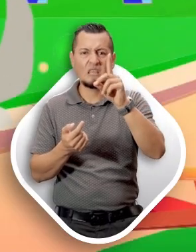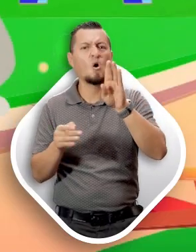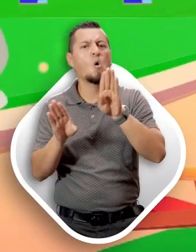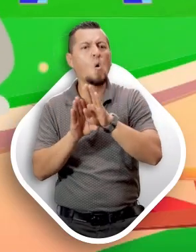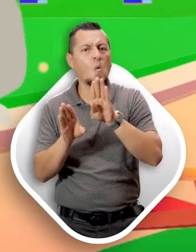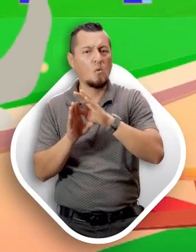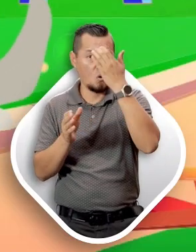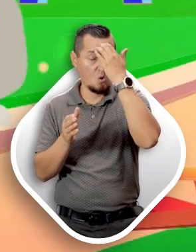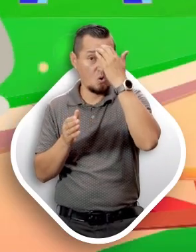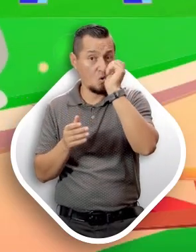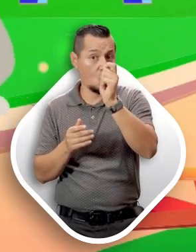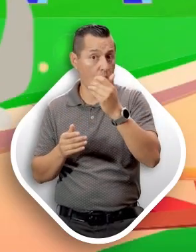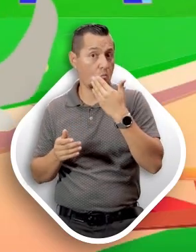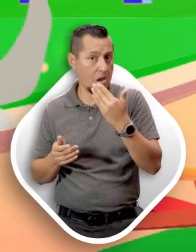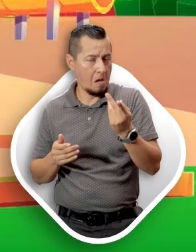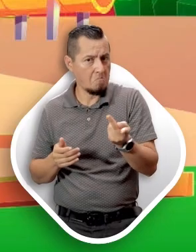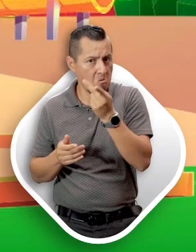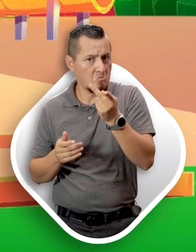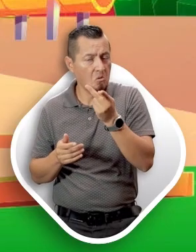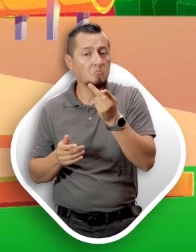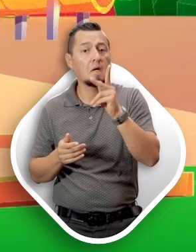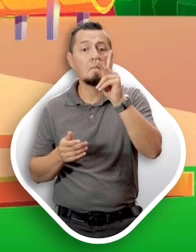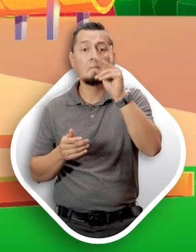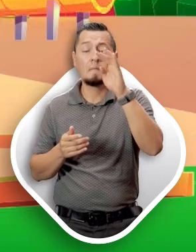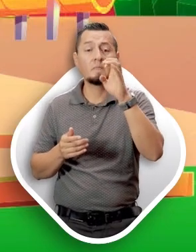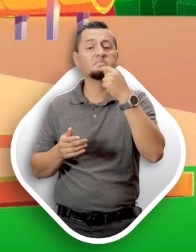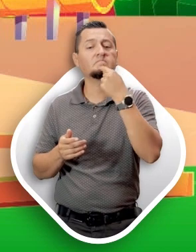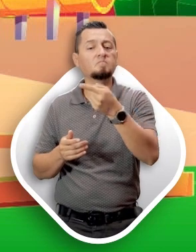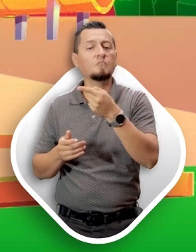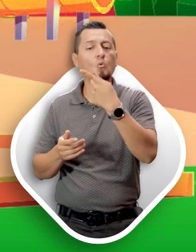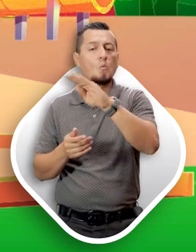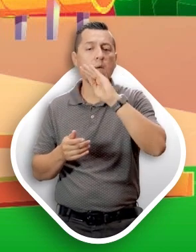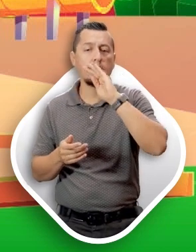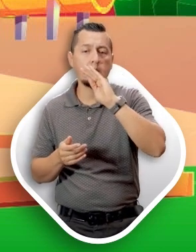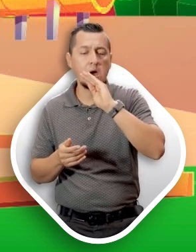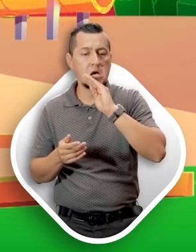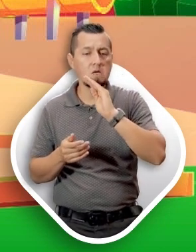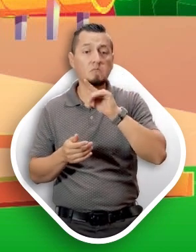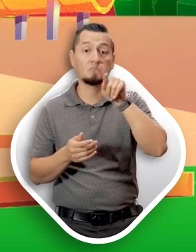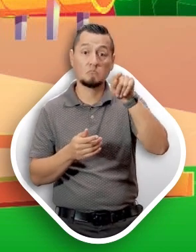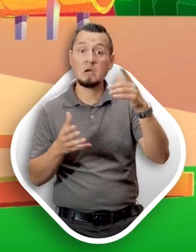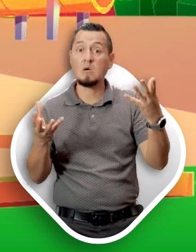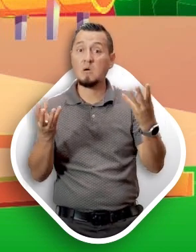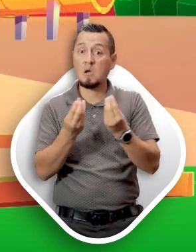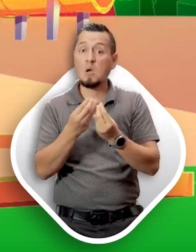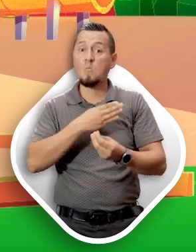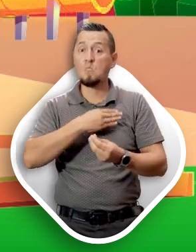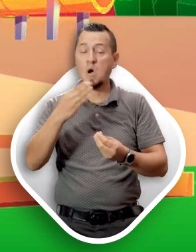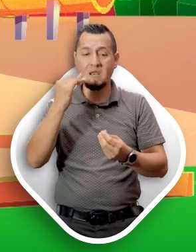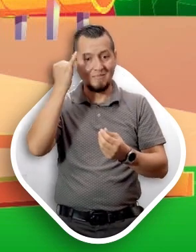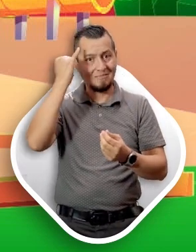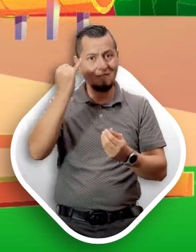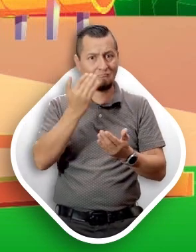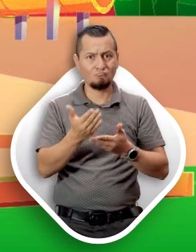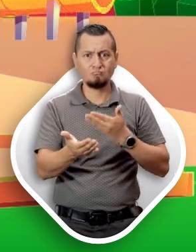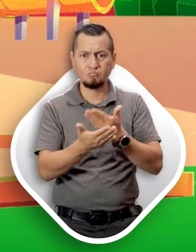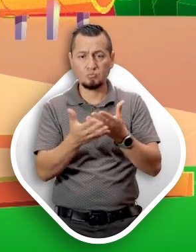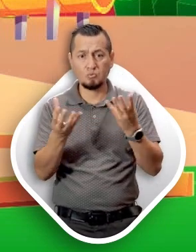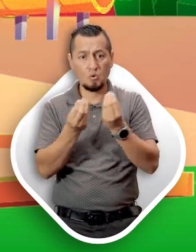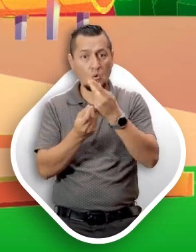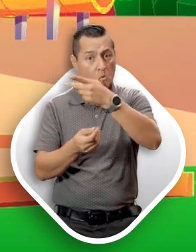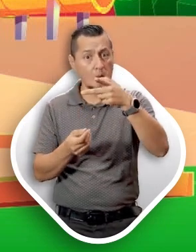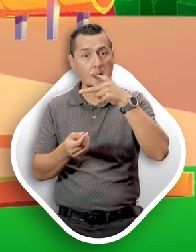Esa es una muy buena pregunta. Pepe recordó las palabras de su mamá. Así que un buen punto de partida es